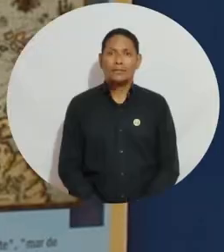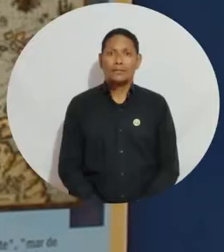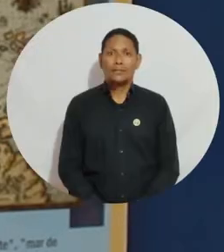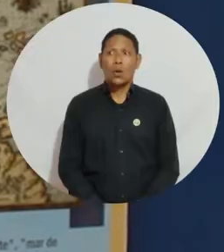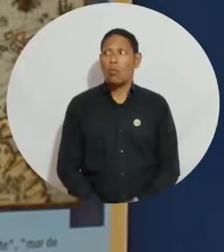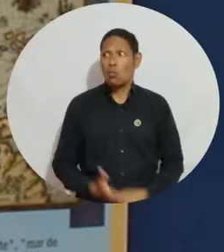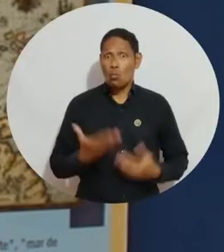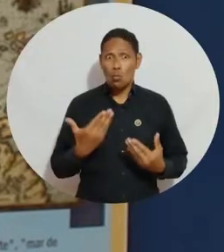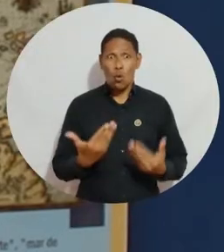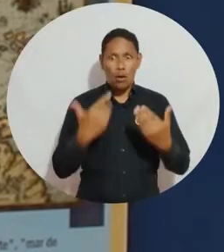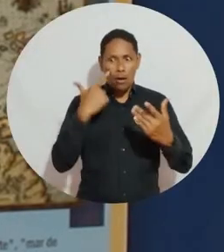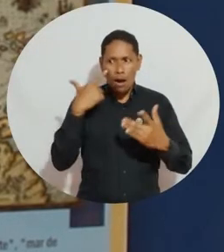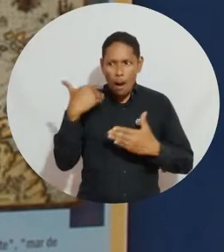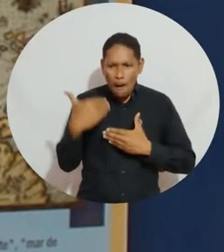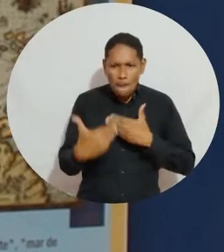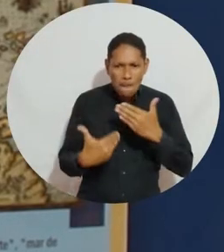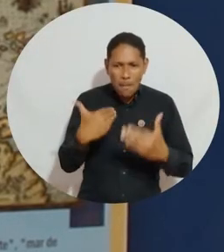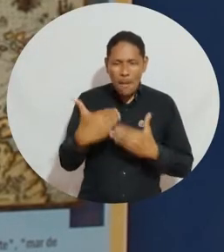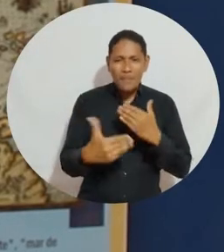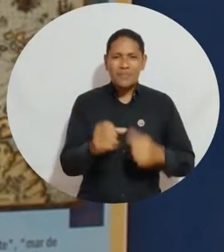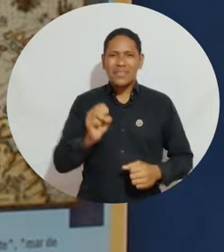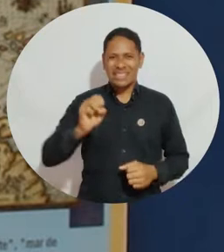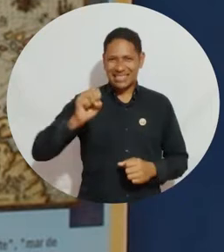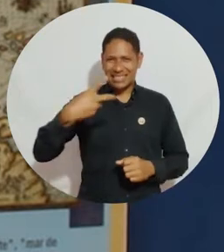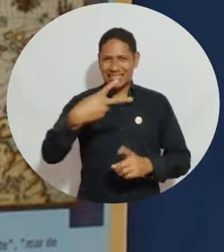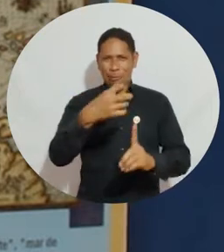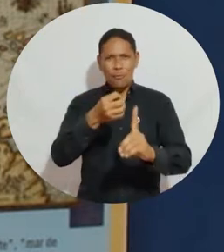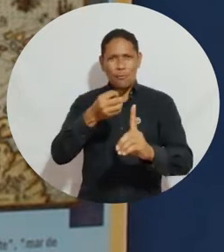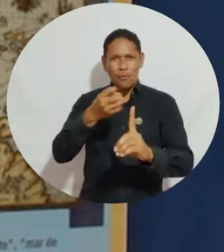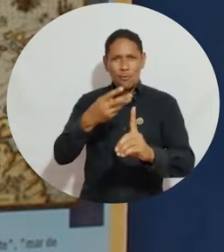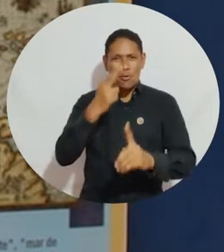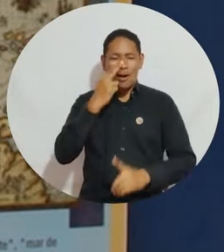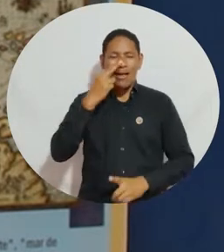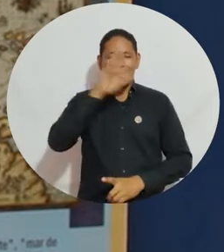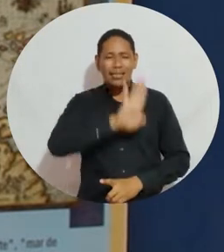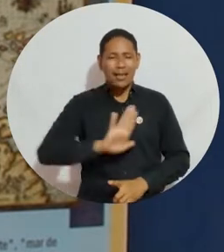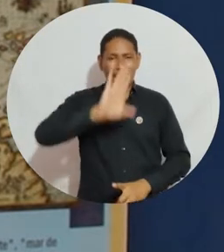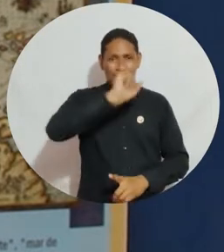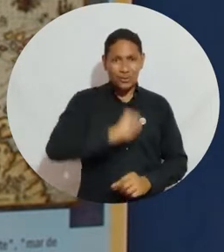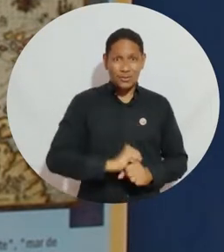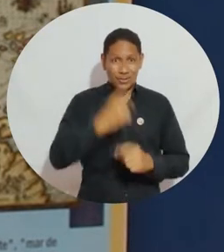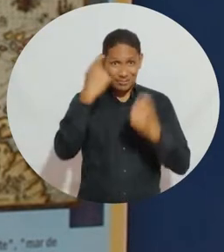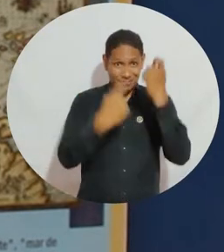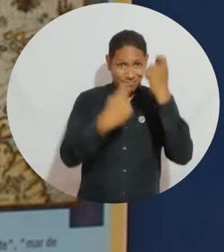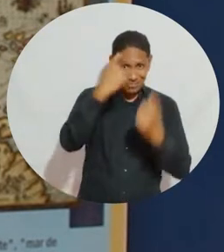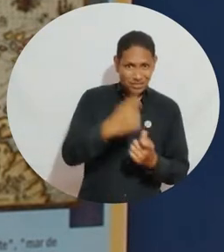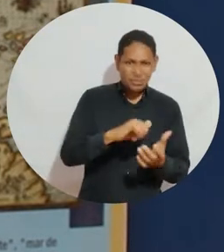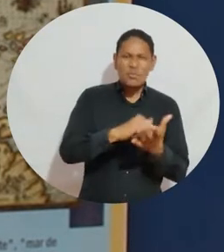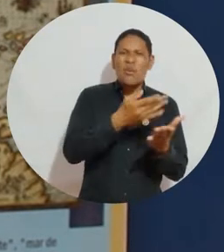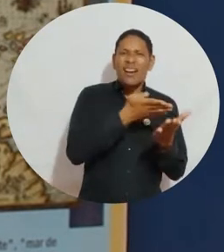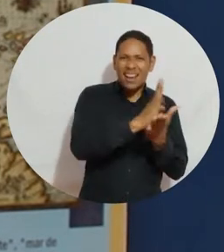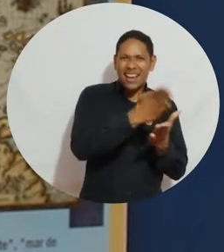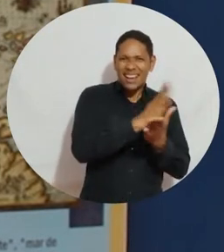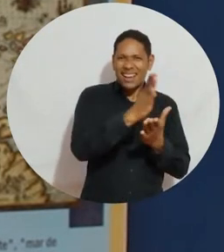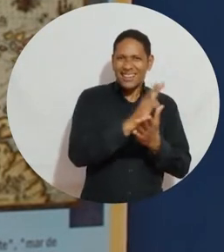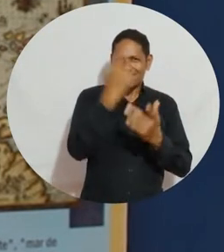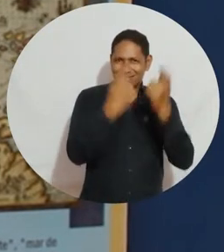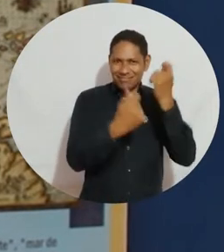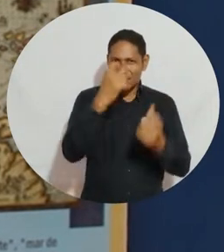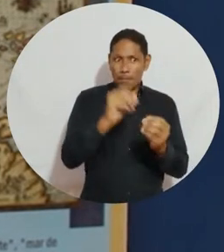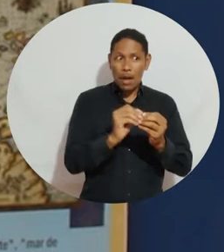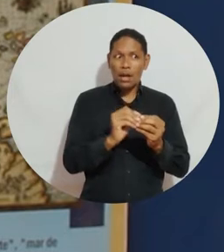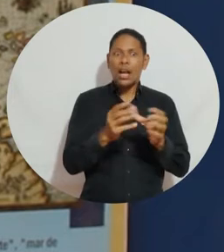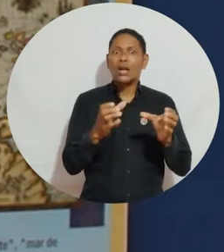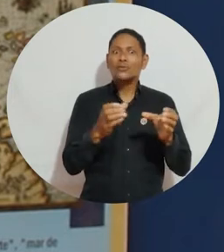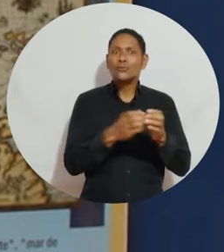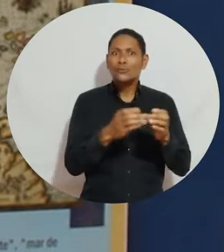Bueno, el desarrollo del II Congreso Nacional de Economía, desarrollado por el Programa de Economía y